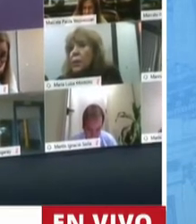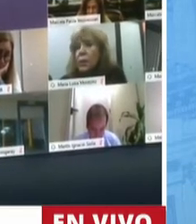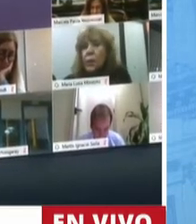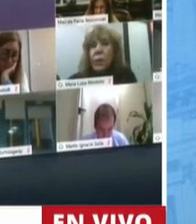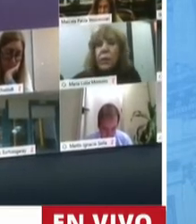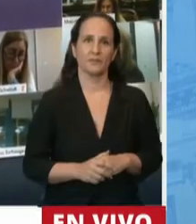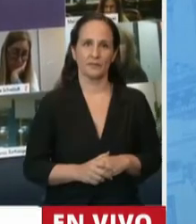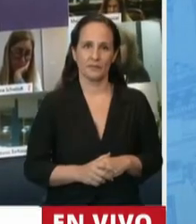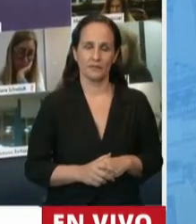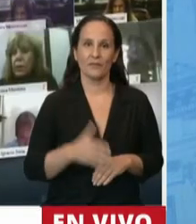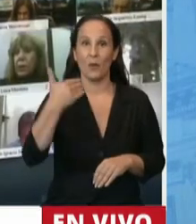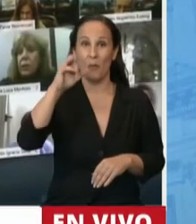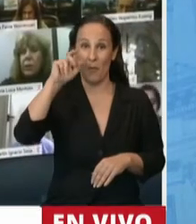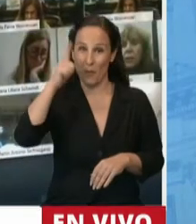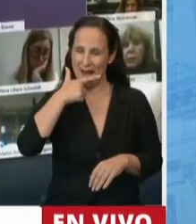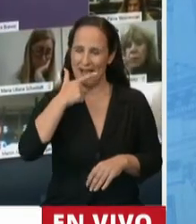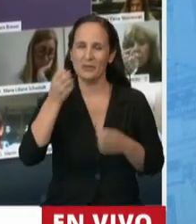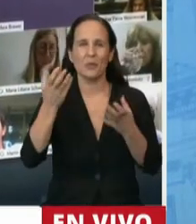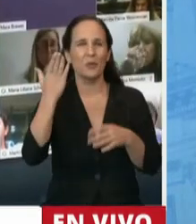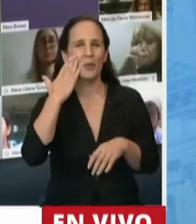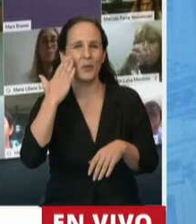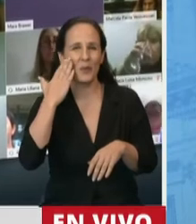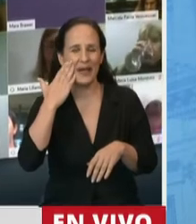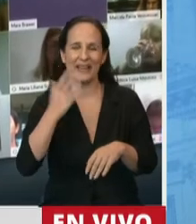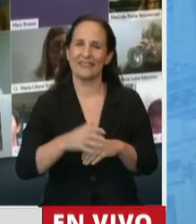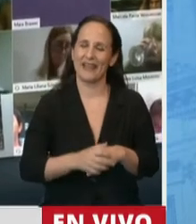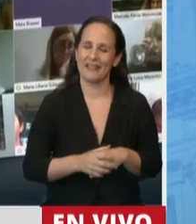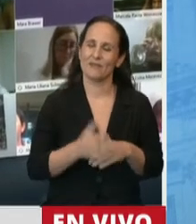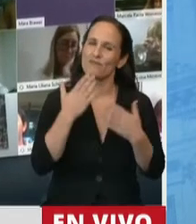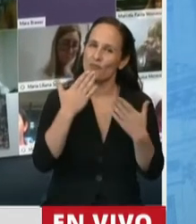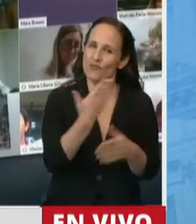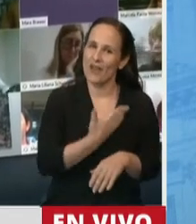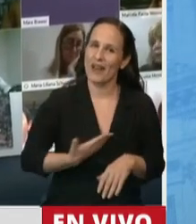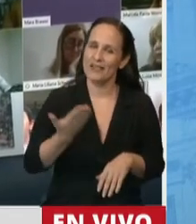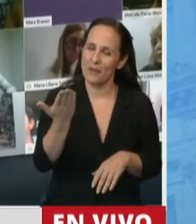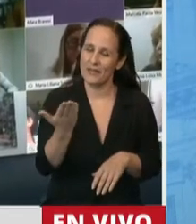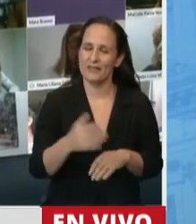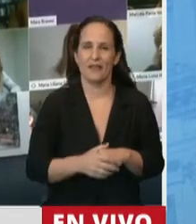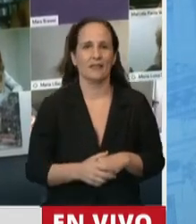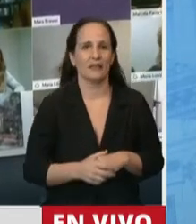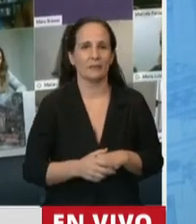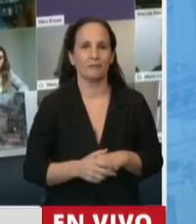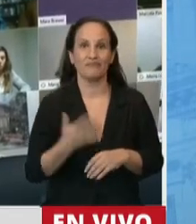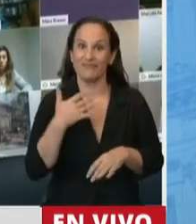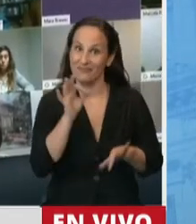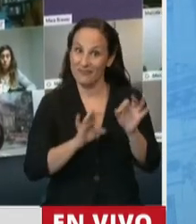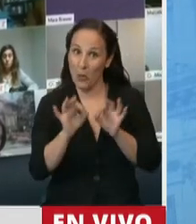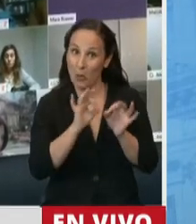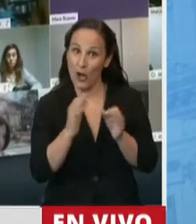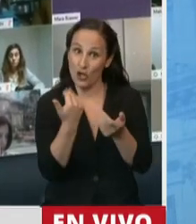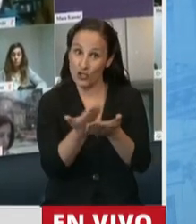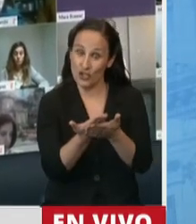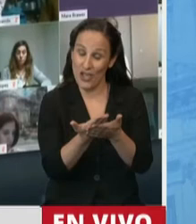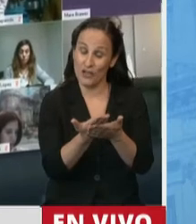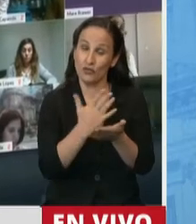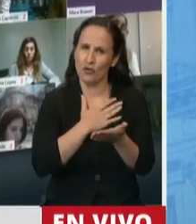Buenas tardes, muchas gracias presidente. La verdad que nuestro proyecto no lo vemos